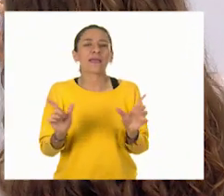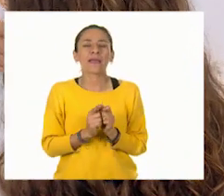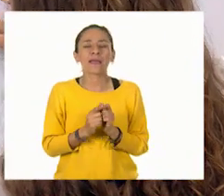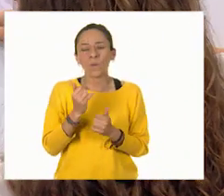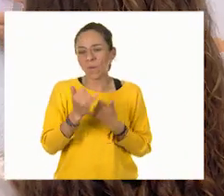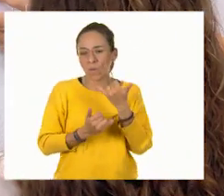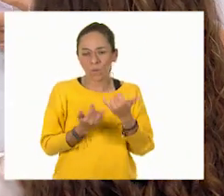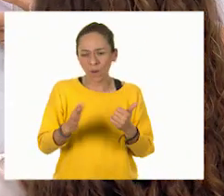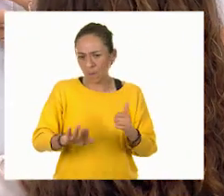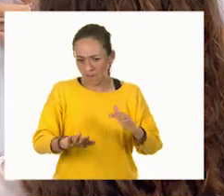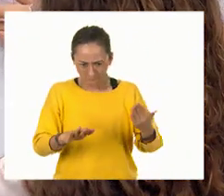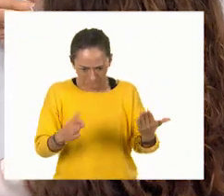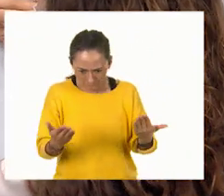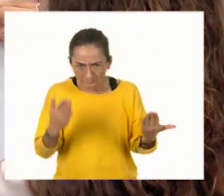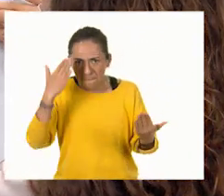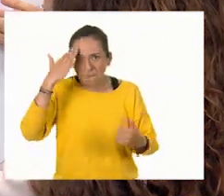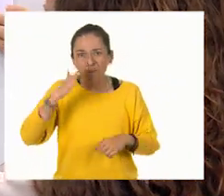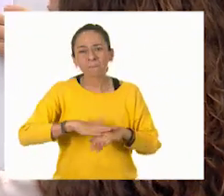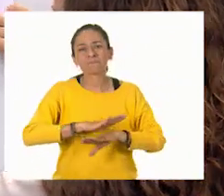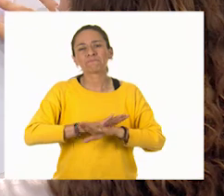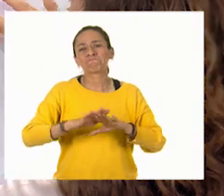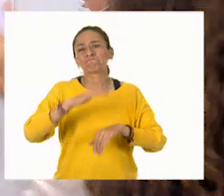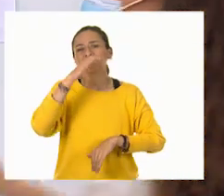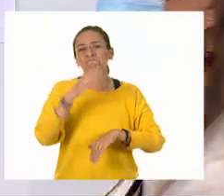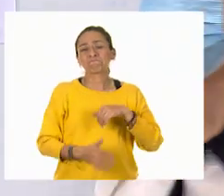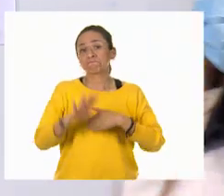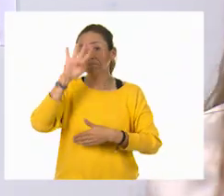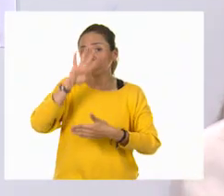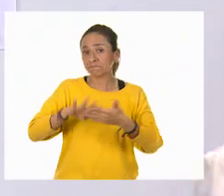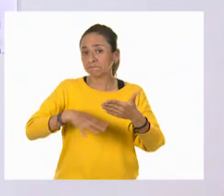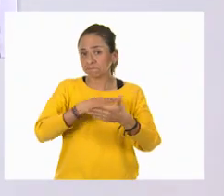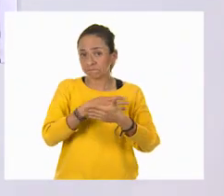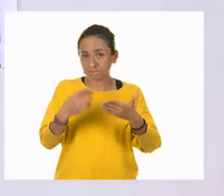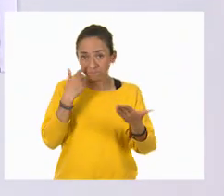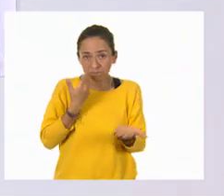nuestra tabla nos quedó de la siguiente manera.